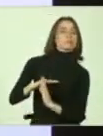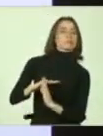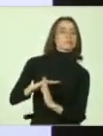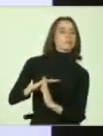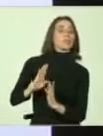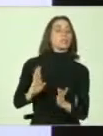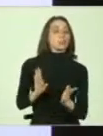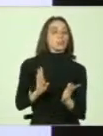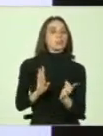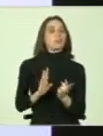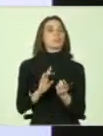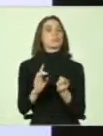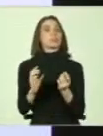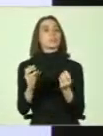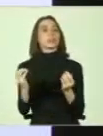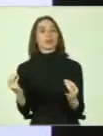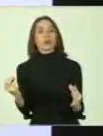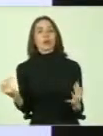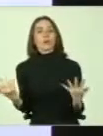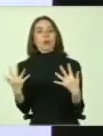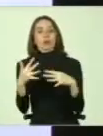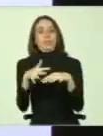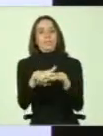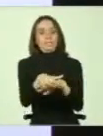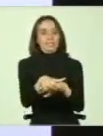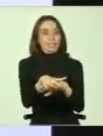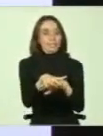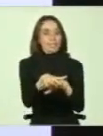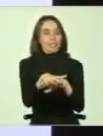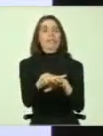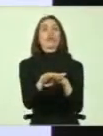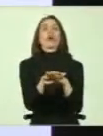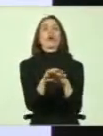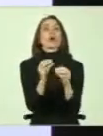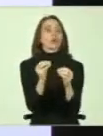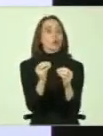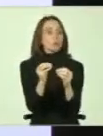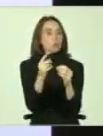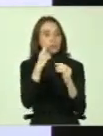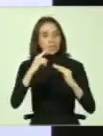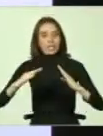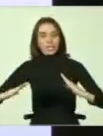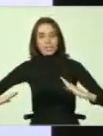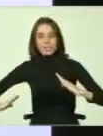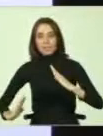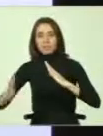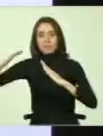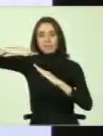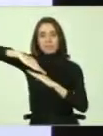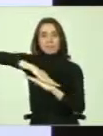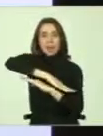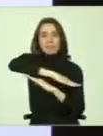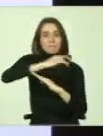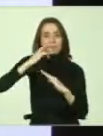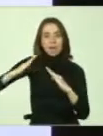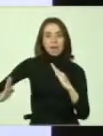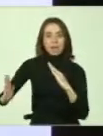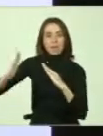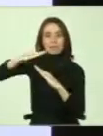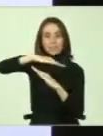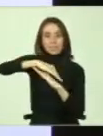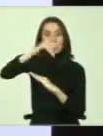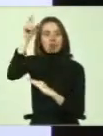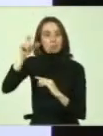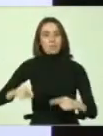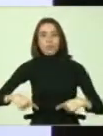integrarnos se suple esa falencia, por ejemplo, acá hay dos rampas de acceso, de esa manera esta persona